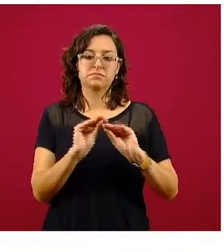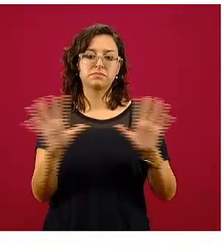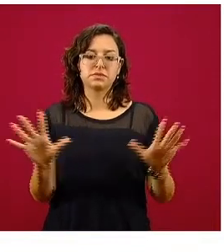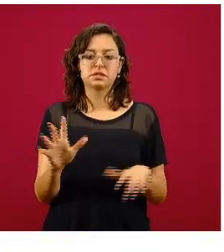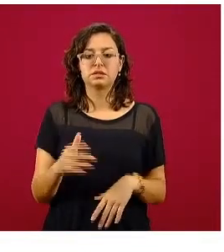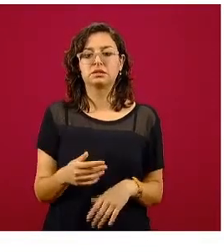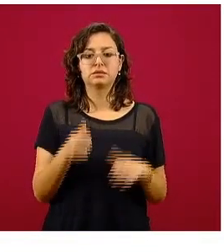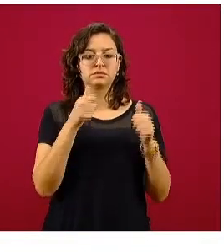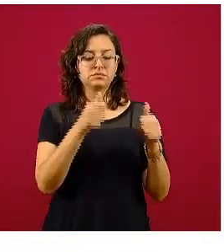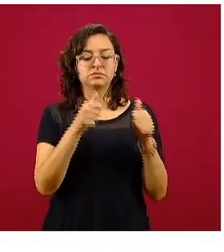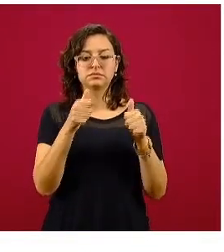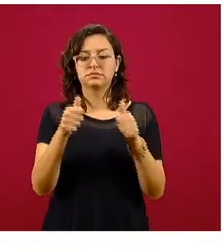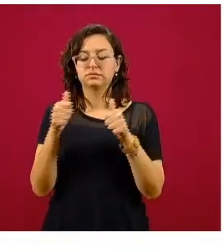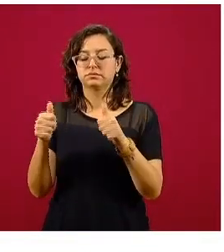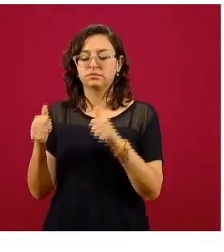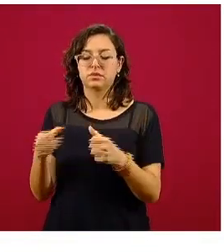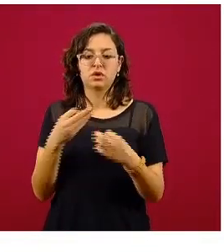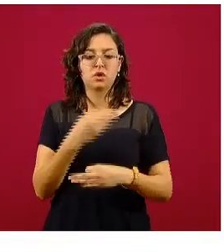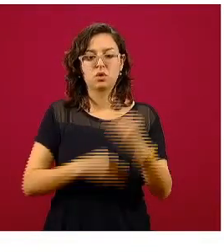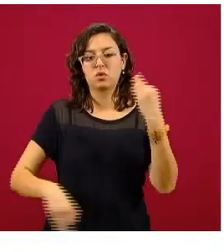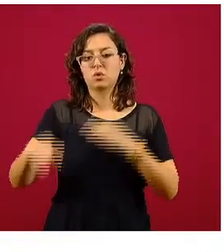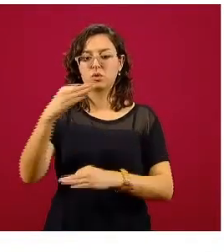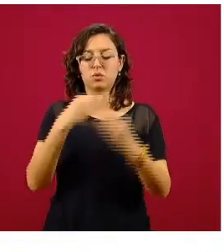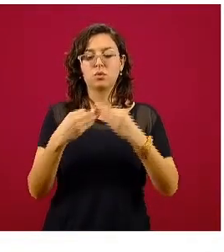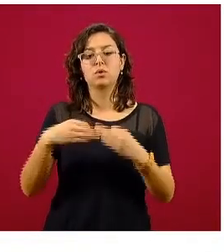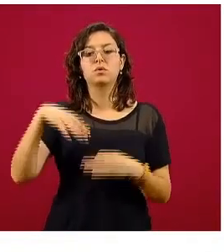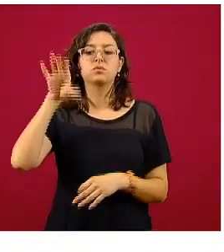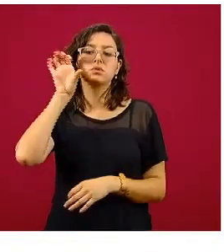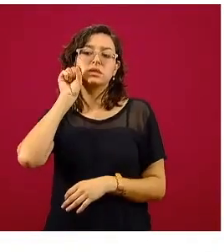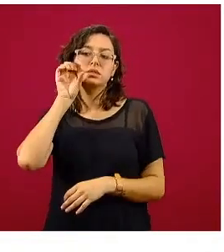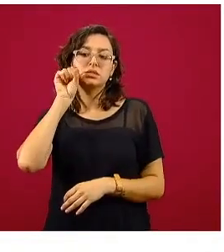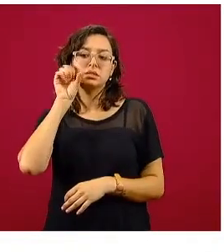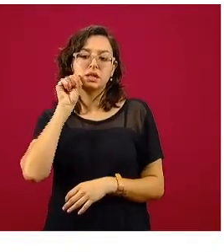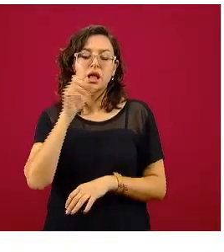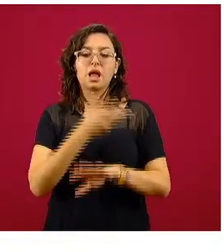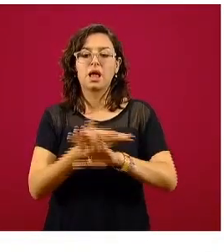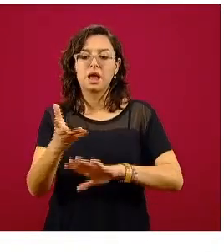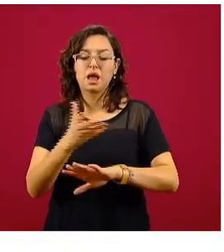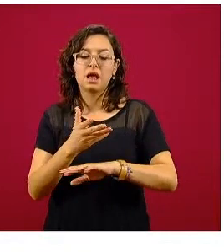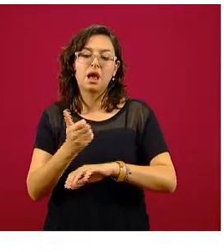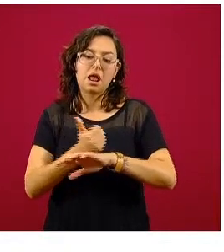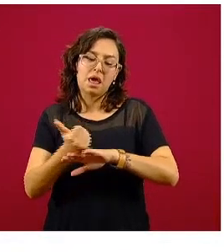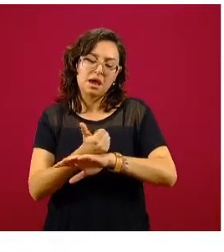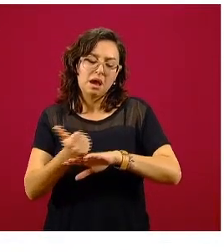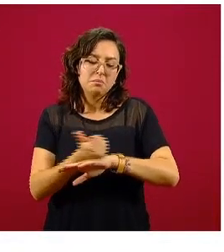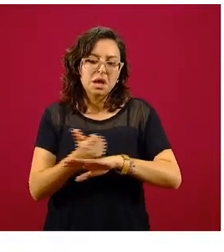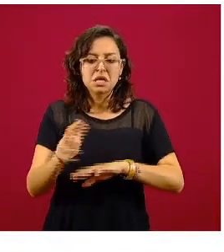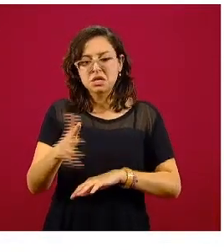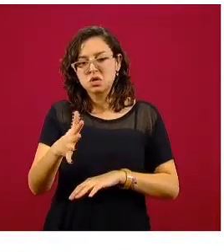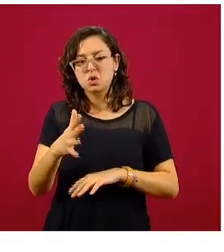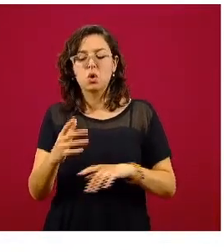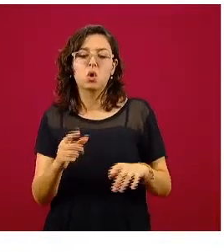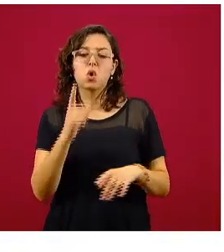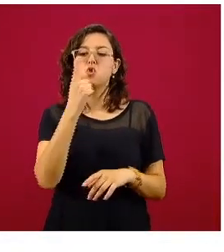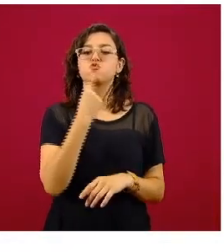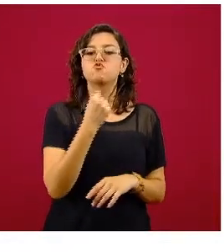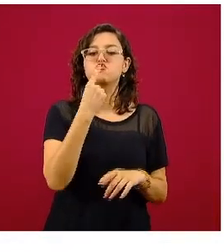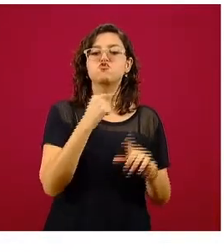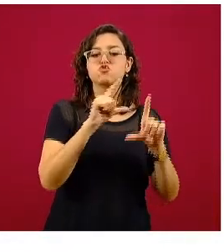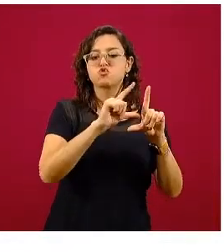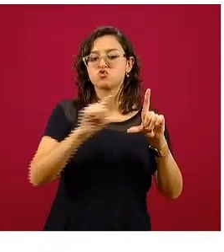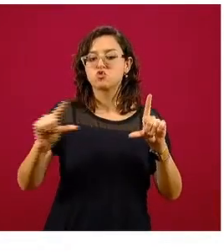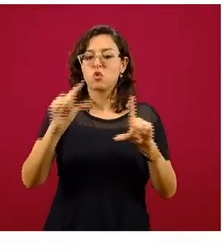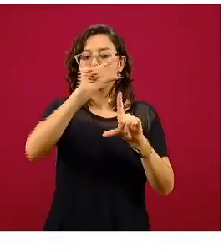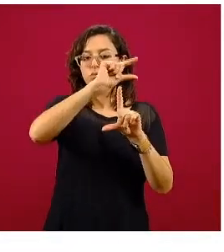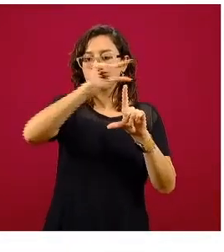través de observarlos, que son todas aquellas barras de color naranja claro que estarían por encima de las barras de color